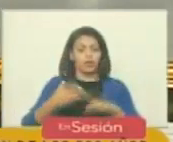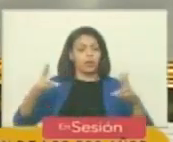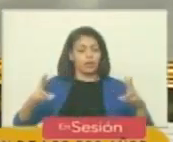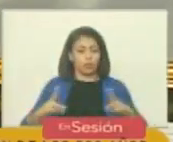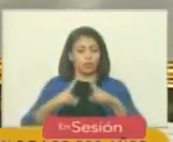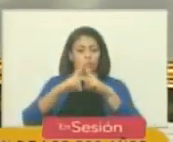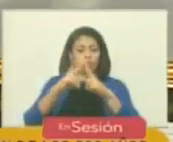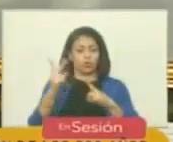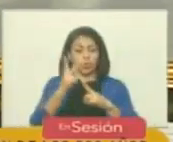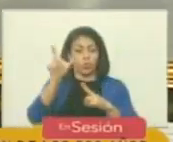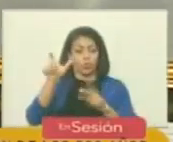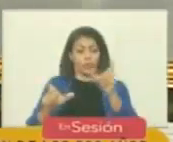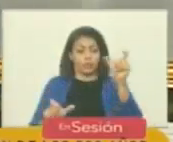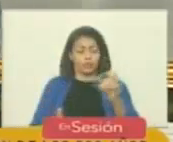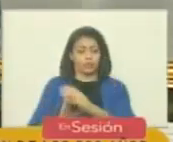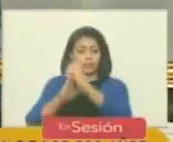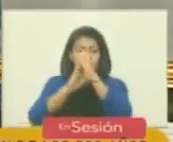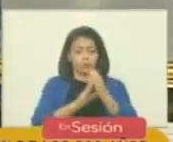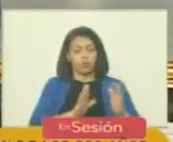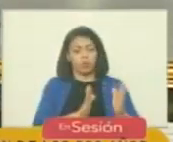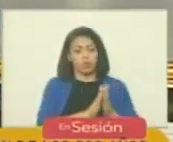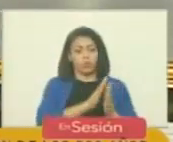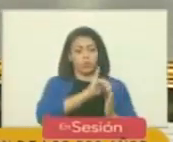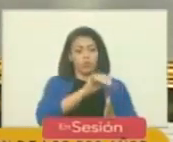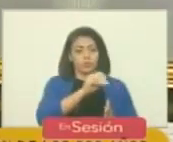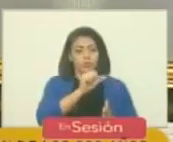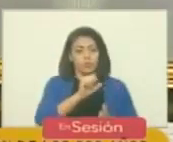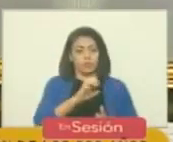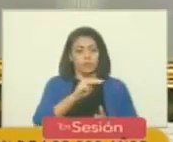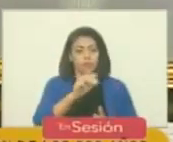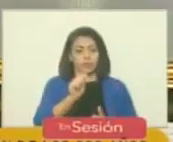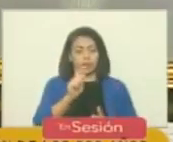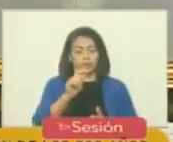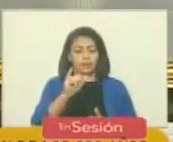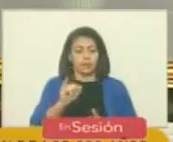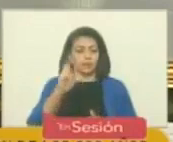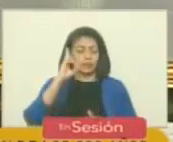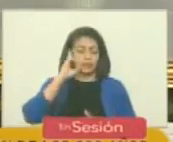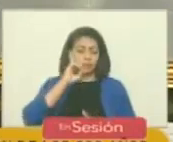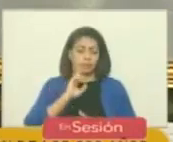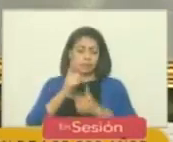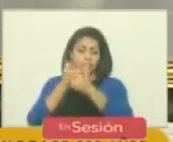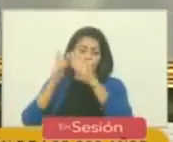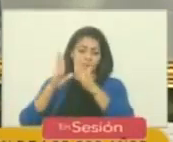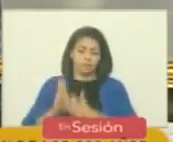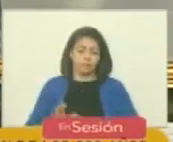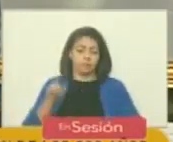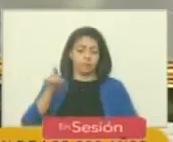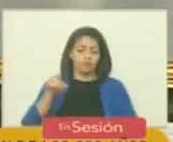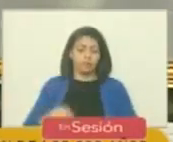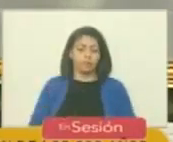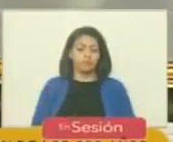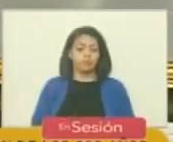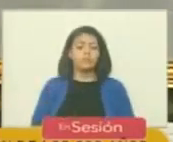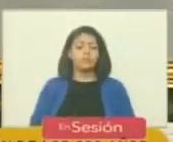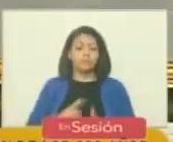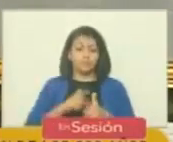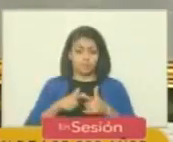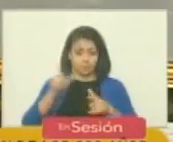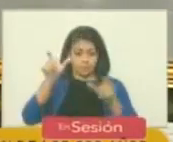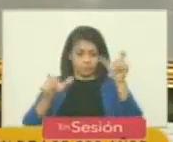encuentro de los dos gigantes José de San Martín y Simón José Antonio Bolívar Palacios y Blanco en